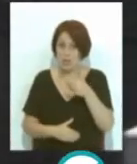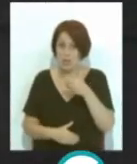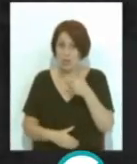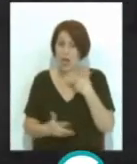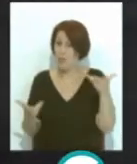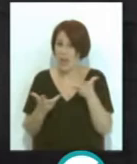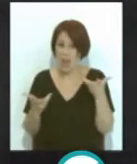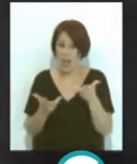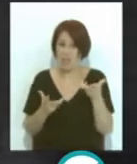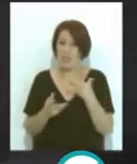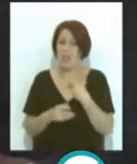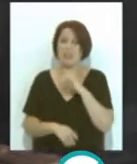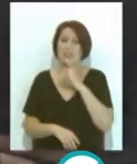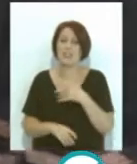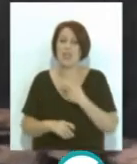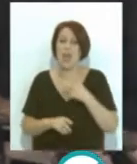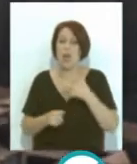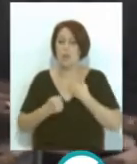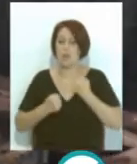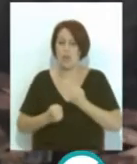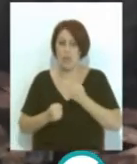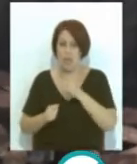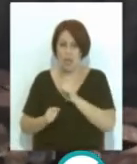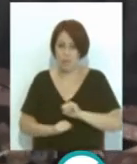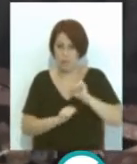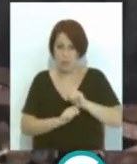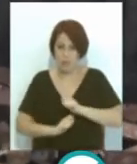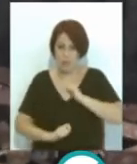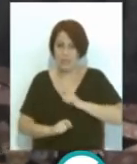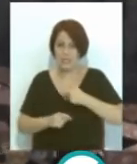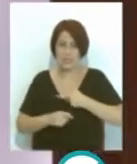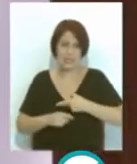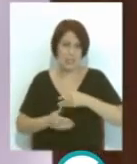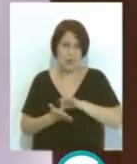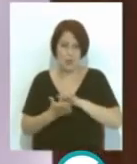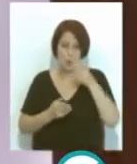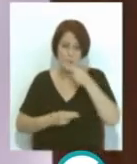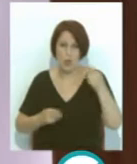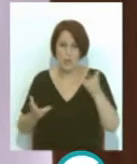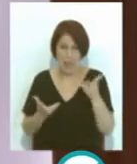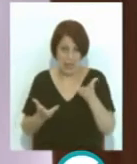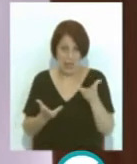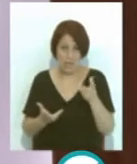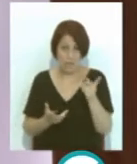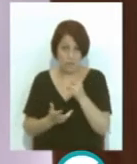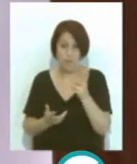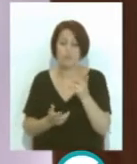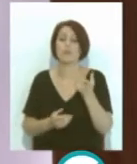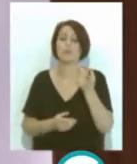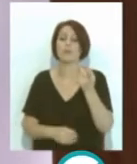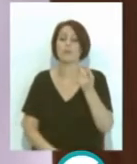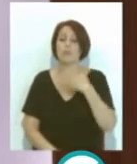de emergencias a las autoridades de protección civil y a los servicios públicos de emergencia de tal manera que puedan